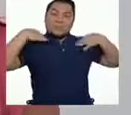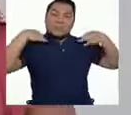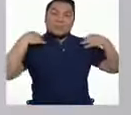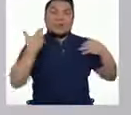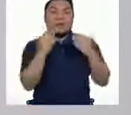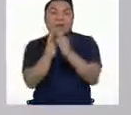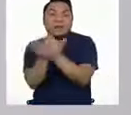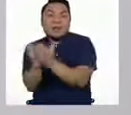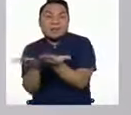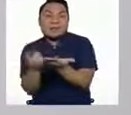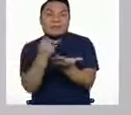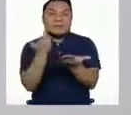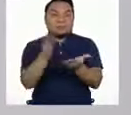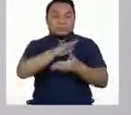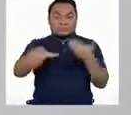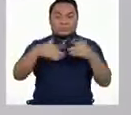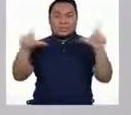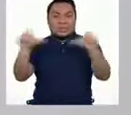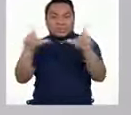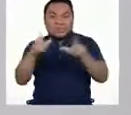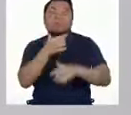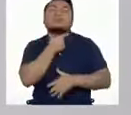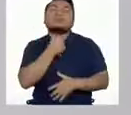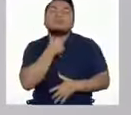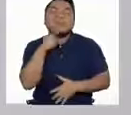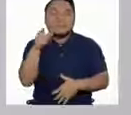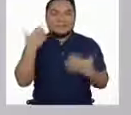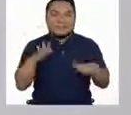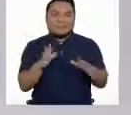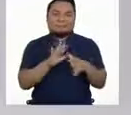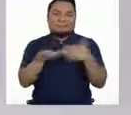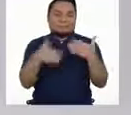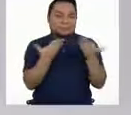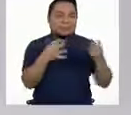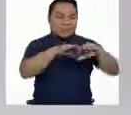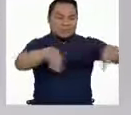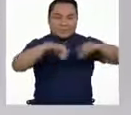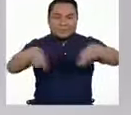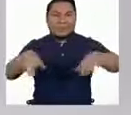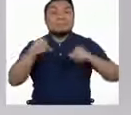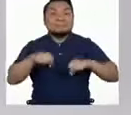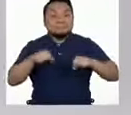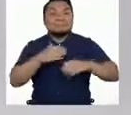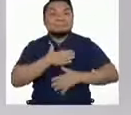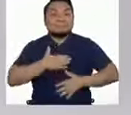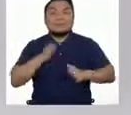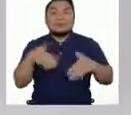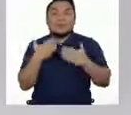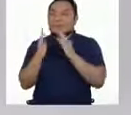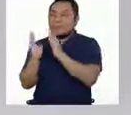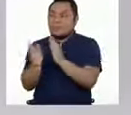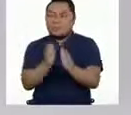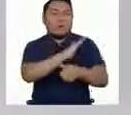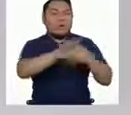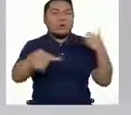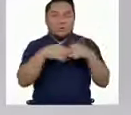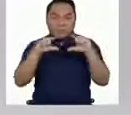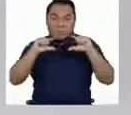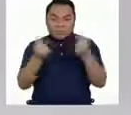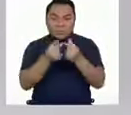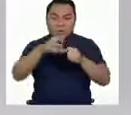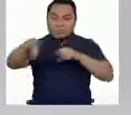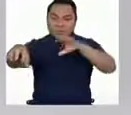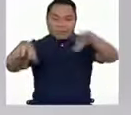con tus libros, tus programas de televisión favoritos y la música que escuchas. Sí, chicos, podemos distribuir todo en grupos.